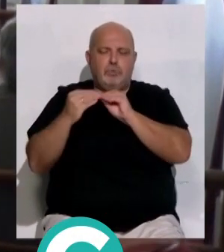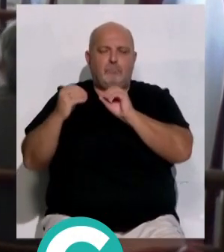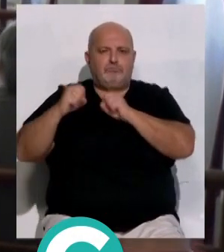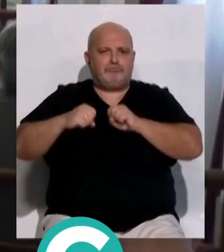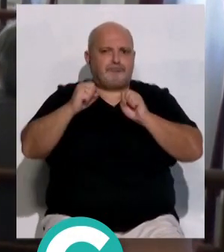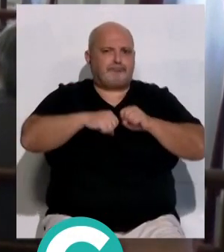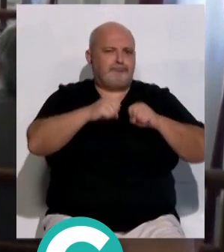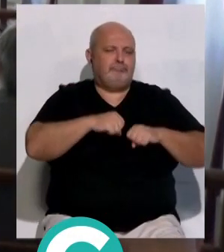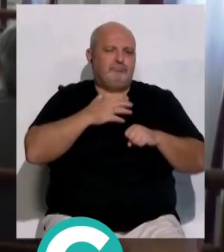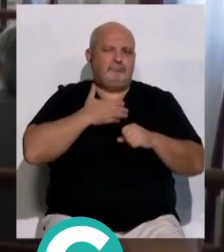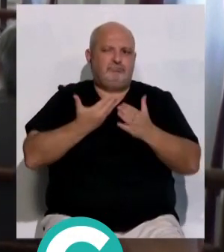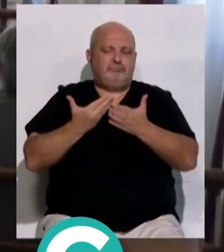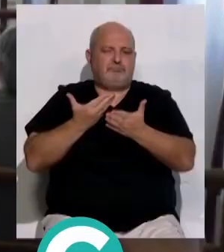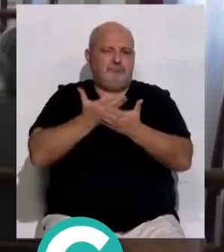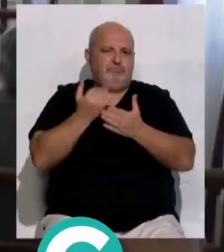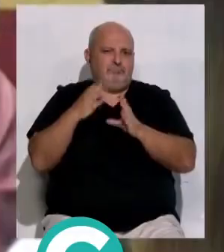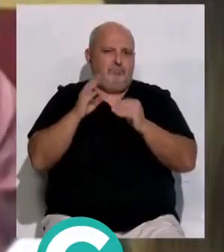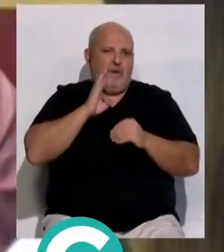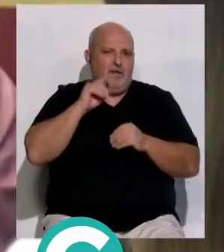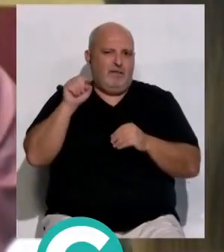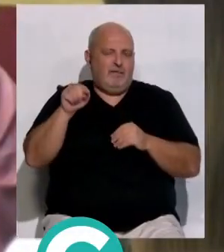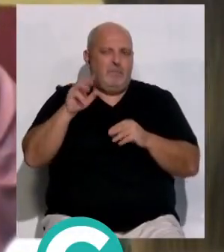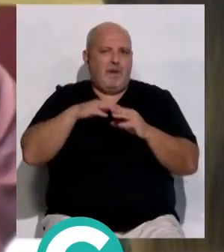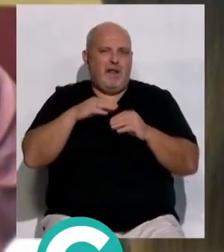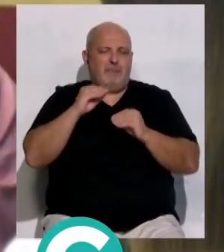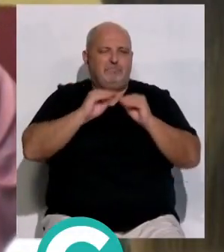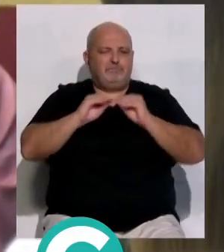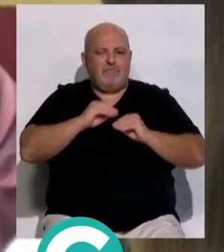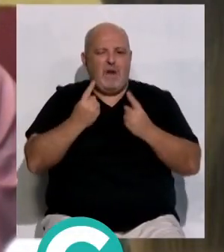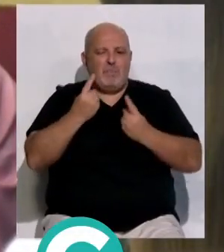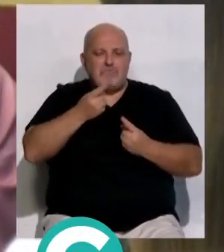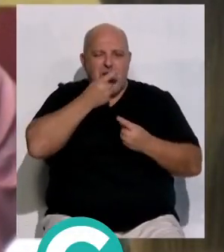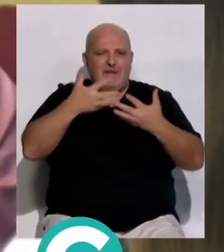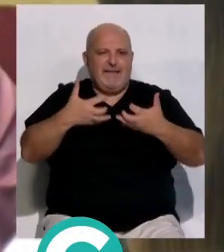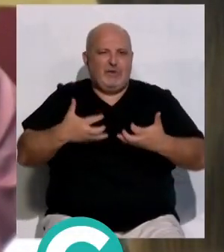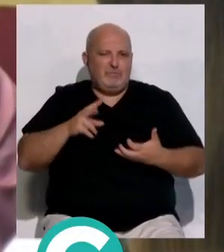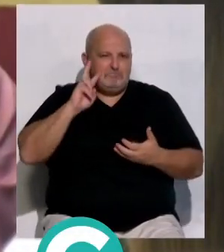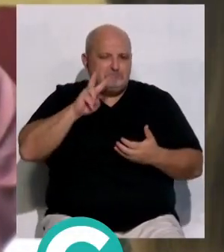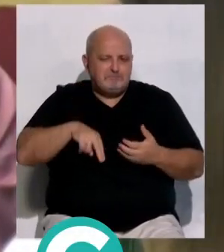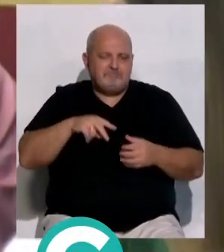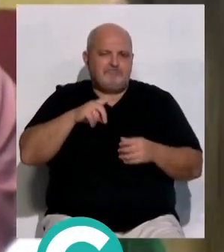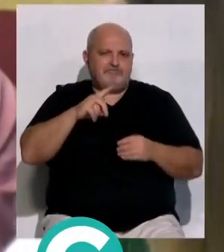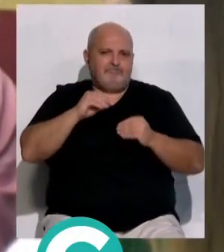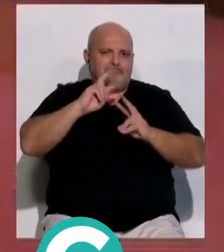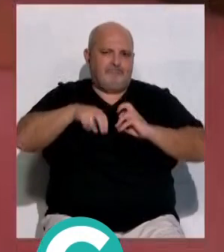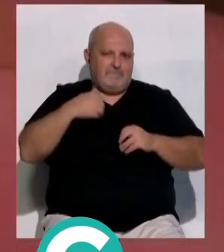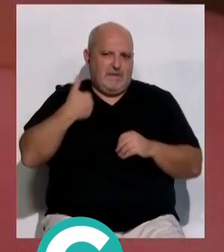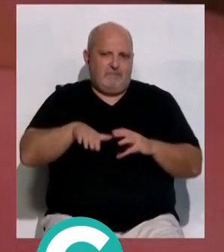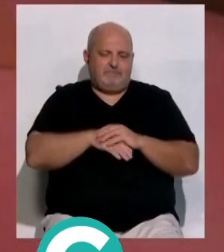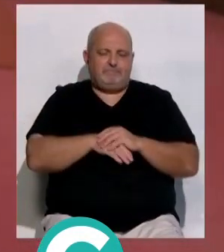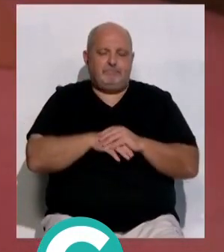responde a los requerimientos planteados por la Junta de Andalucía para subsanar algunos defectos detectados por la Administración andaluza.